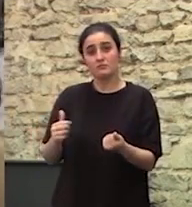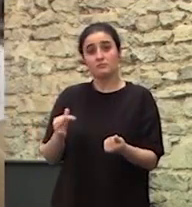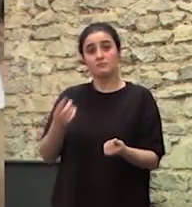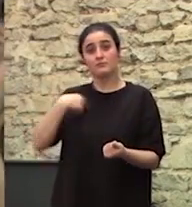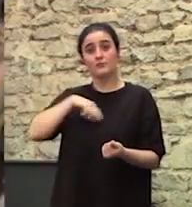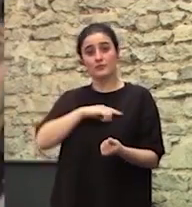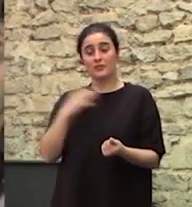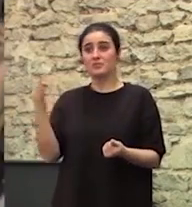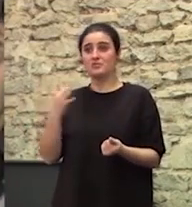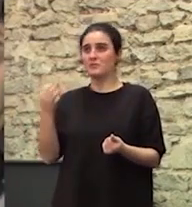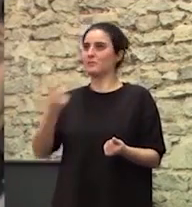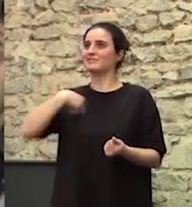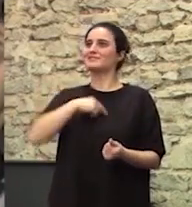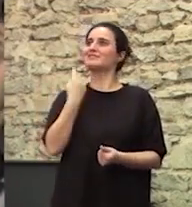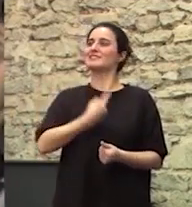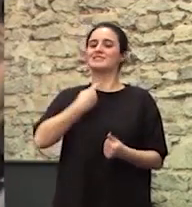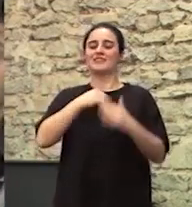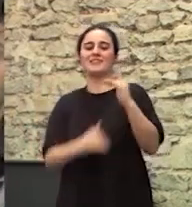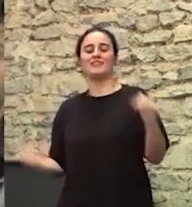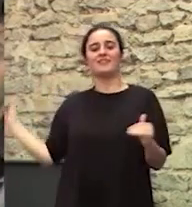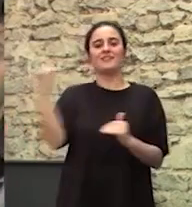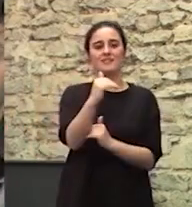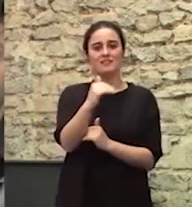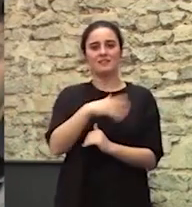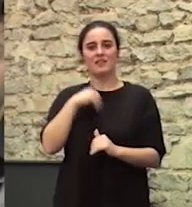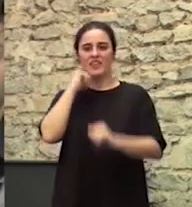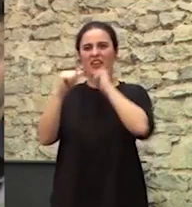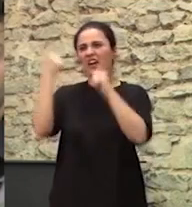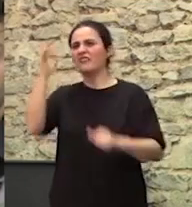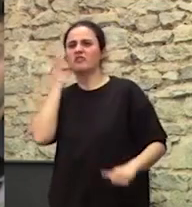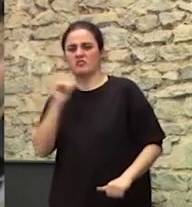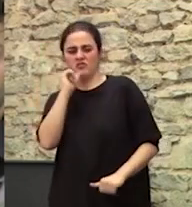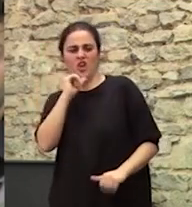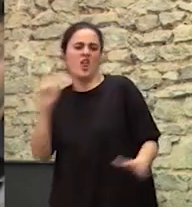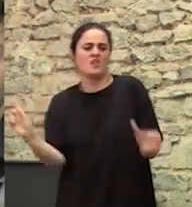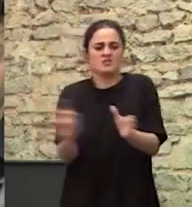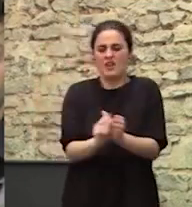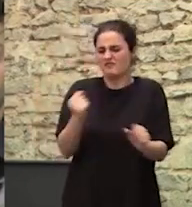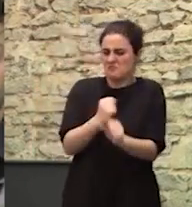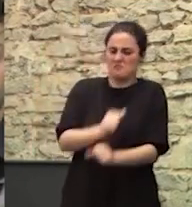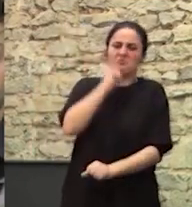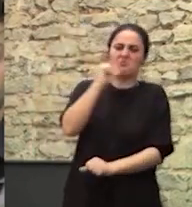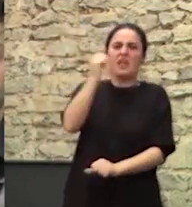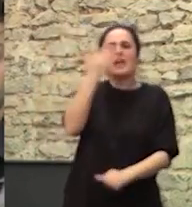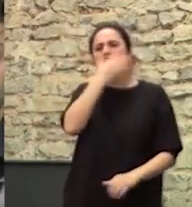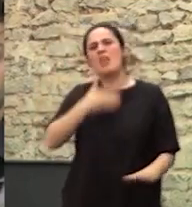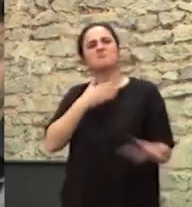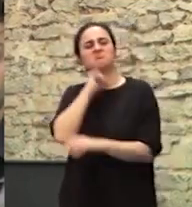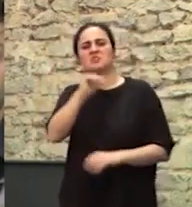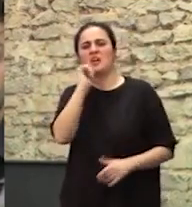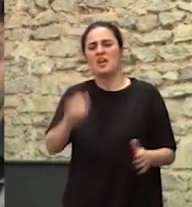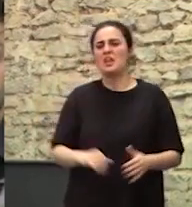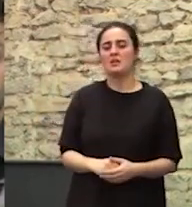que salir nosotras de esto No es los gitanos sois los que nos queréis integrar Los que no queréis trabajar Los que no queréis ir a la escuela Los que no